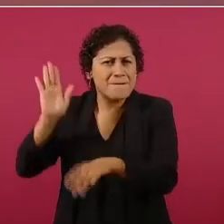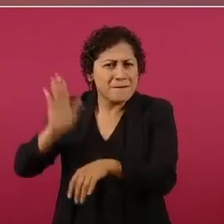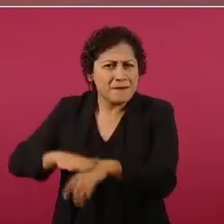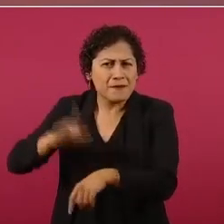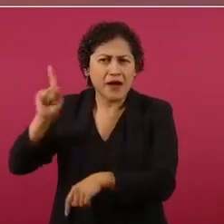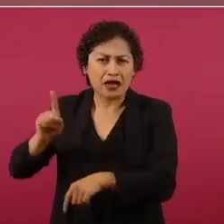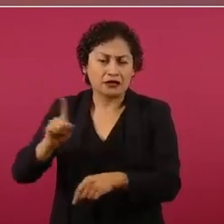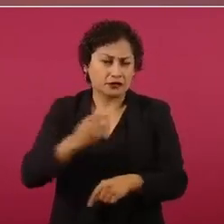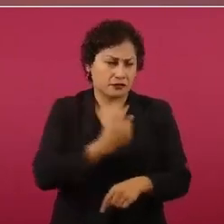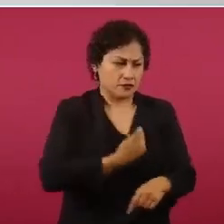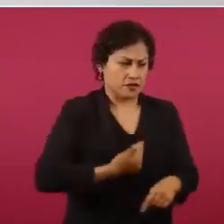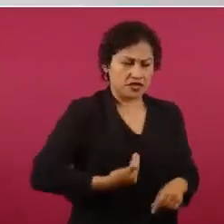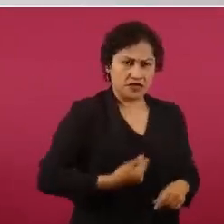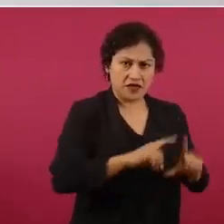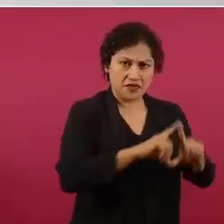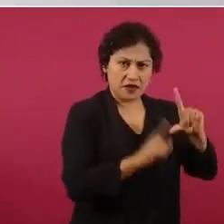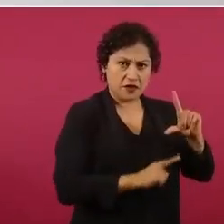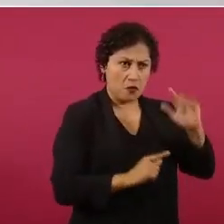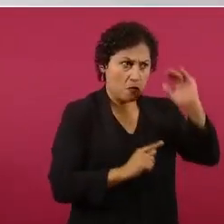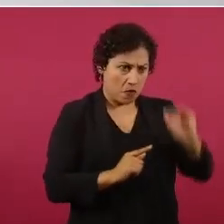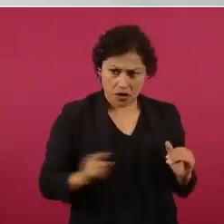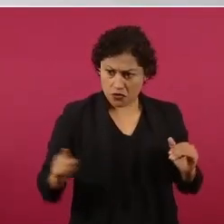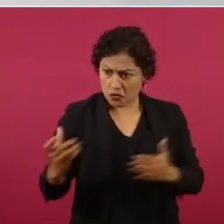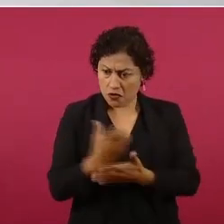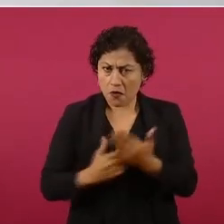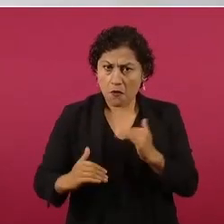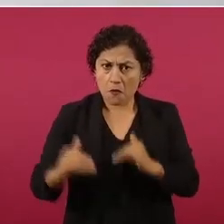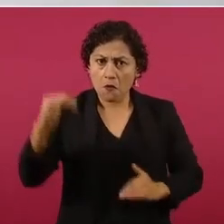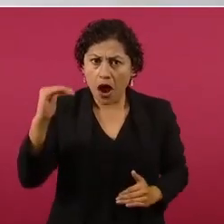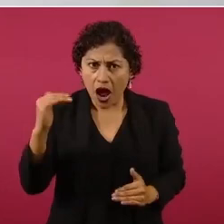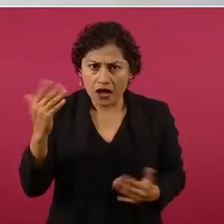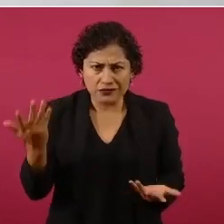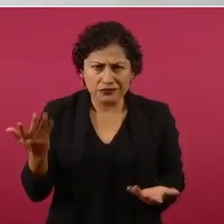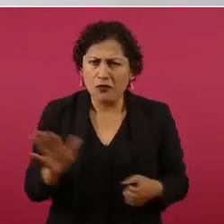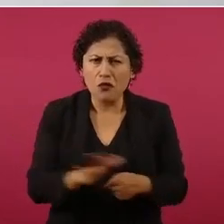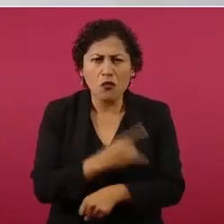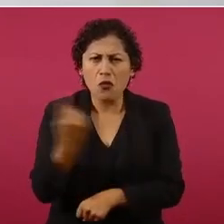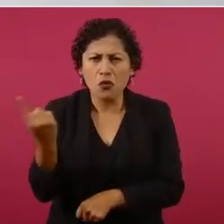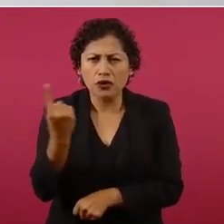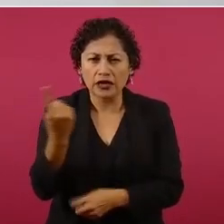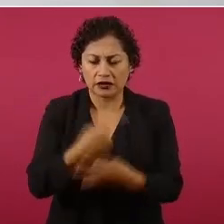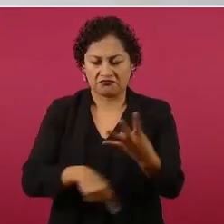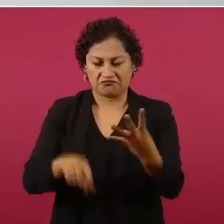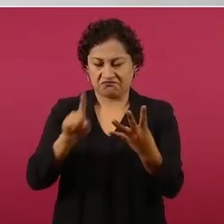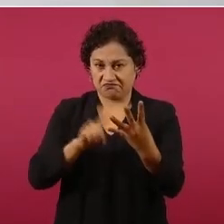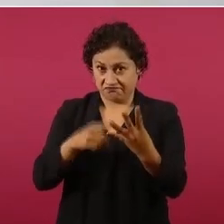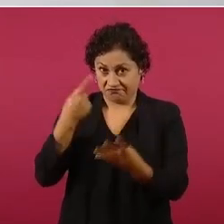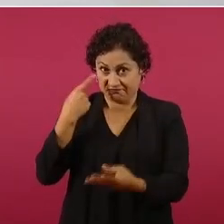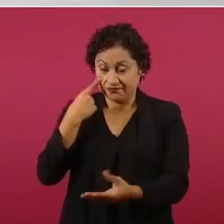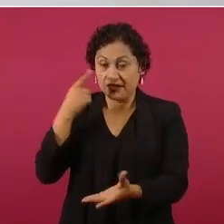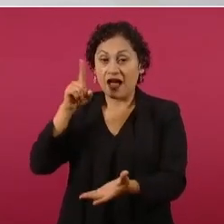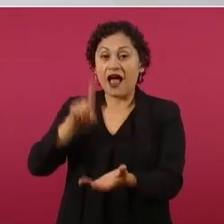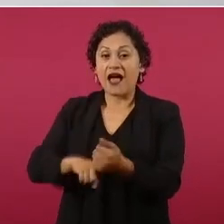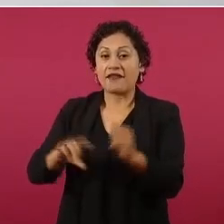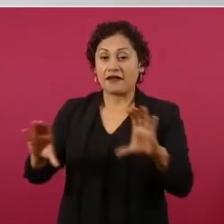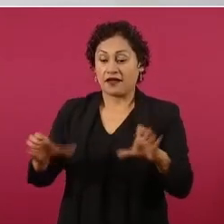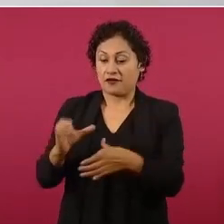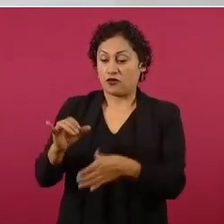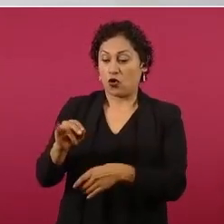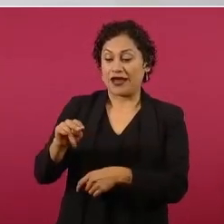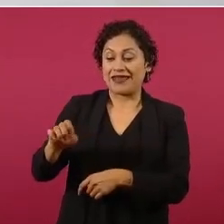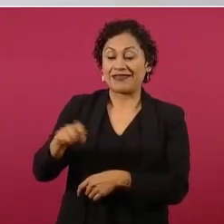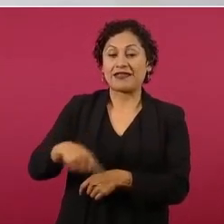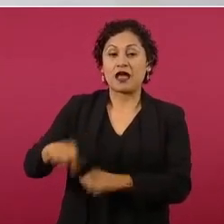¿Por qué los consejeros del INE y todos los altos funcionarios de ese organismo